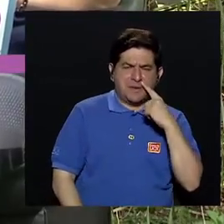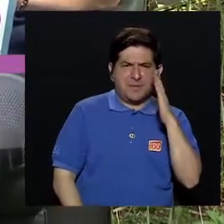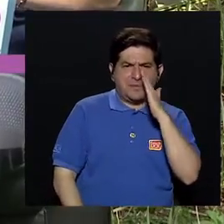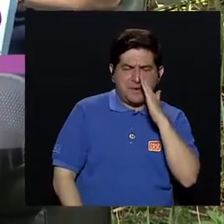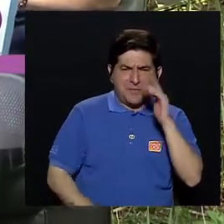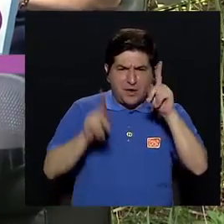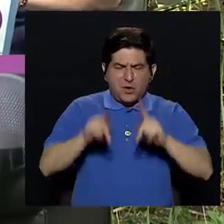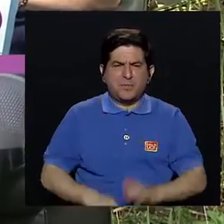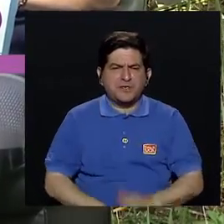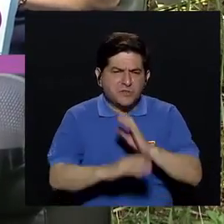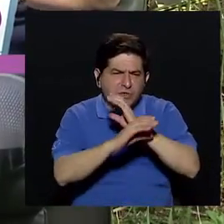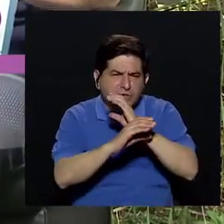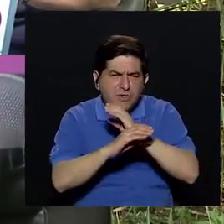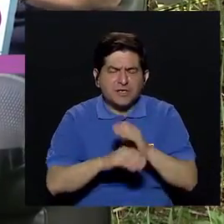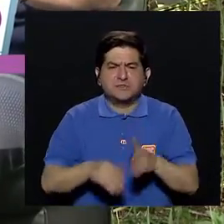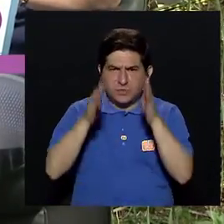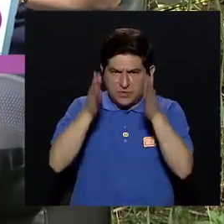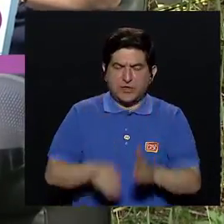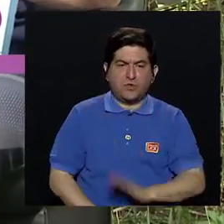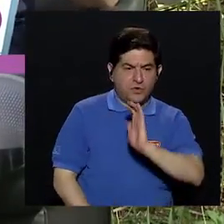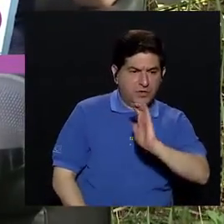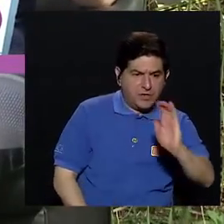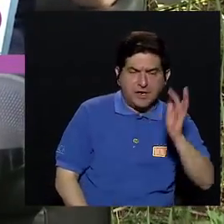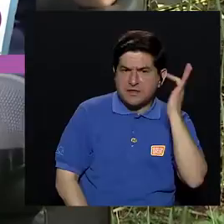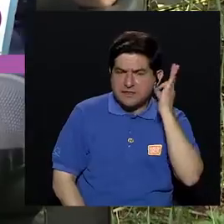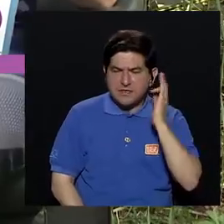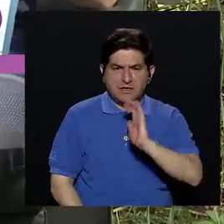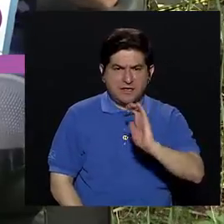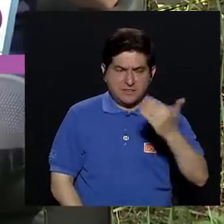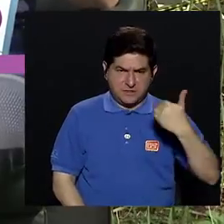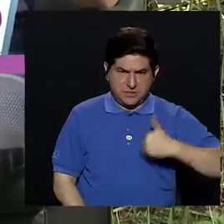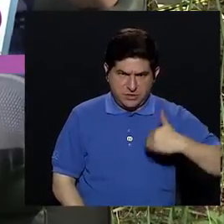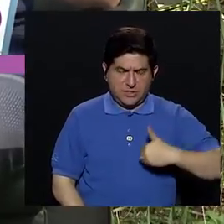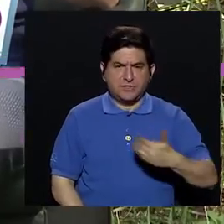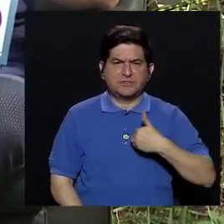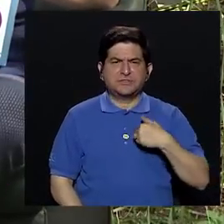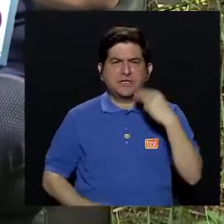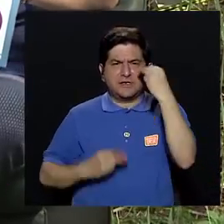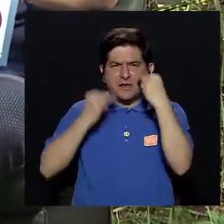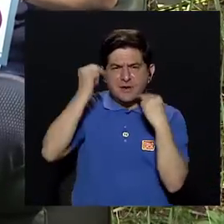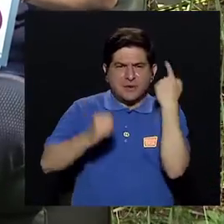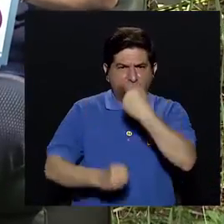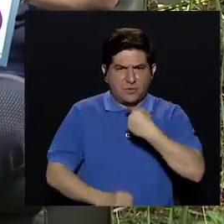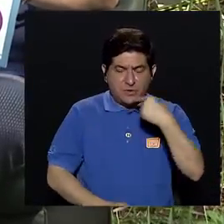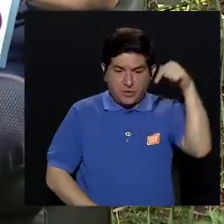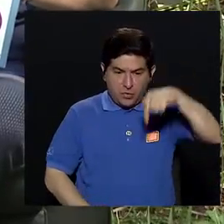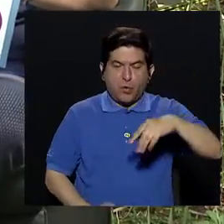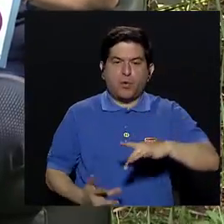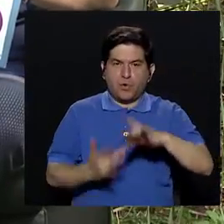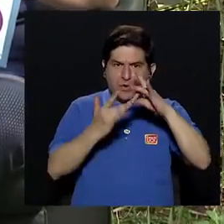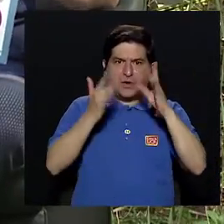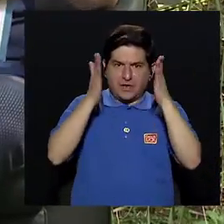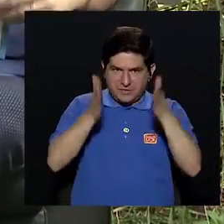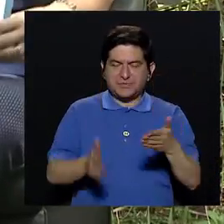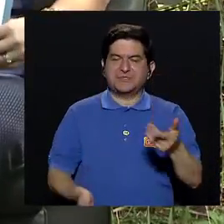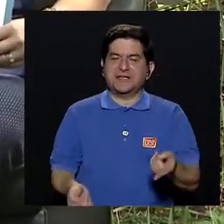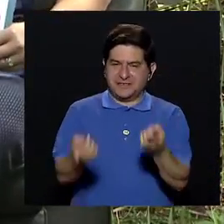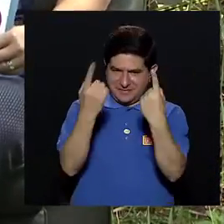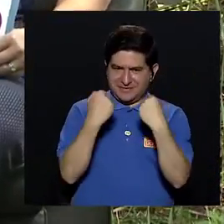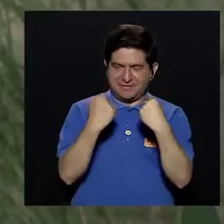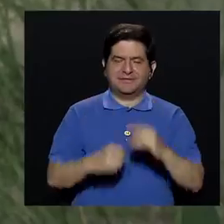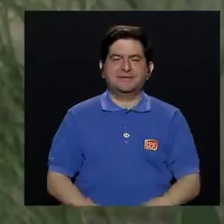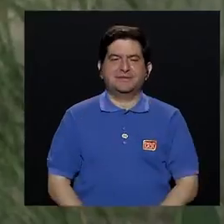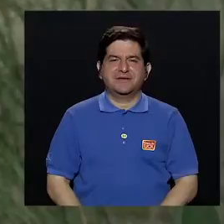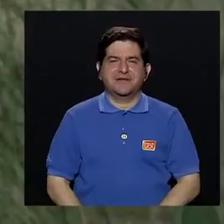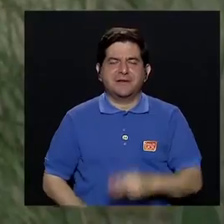mamá, cuidador y cuidadora para estos niños y niñas que tienen malformaciones bucales y para ello contamos ya con la presencia del especialista. Y bueno,